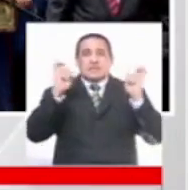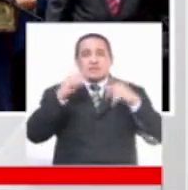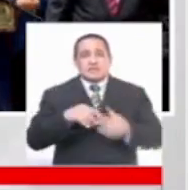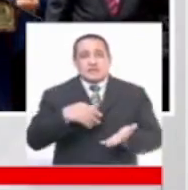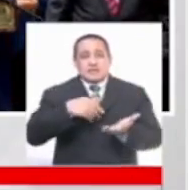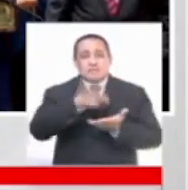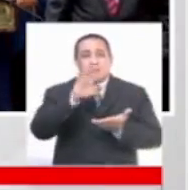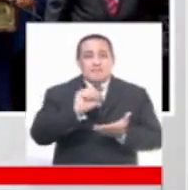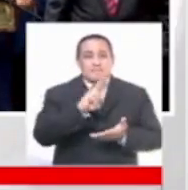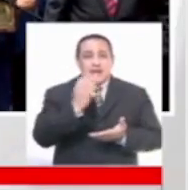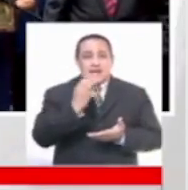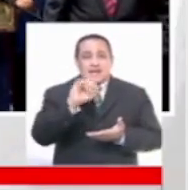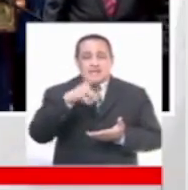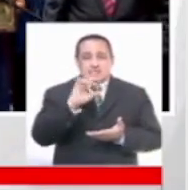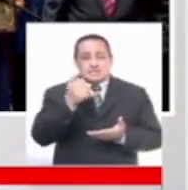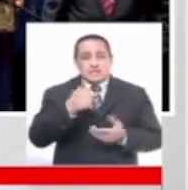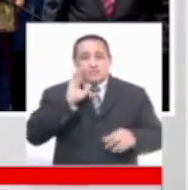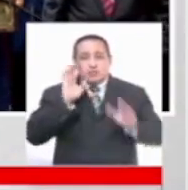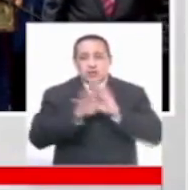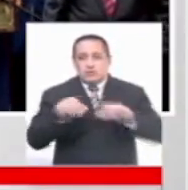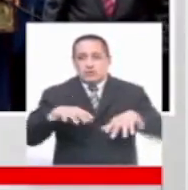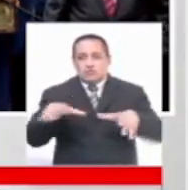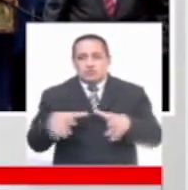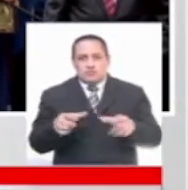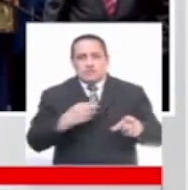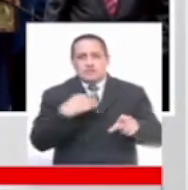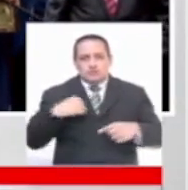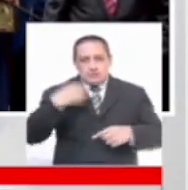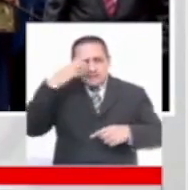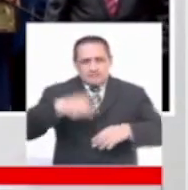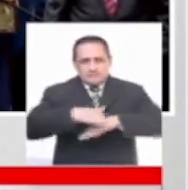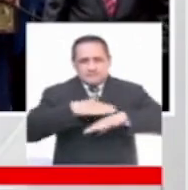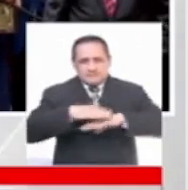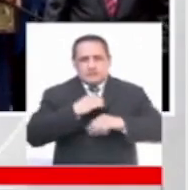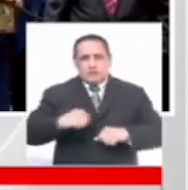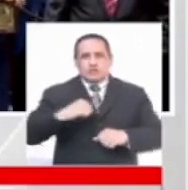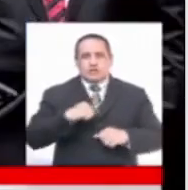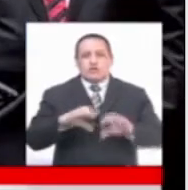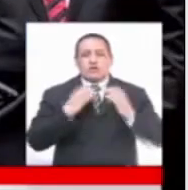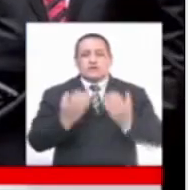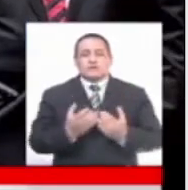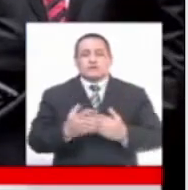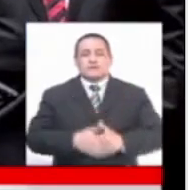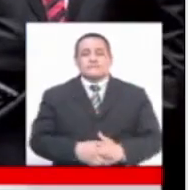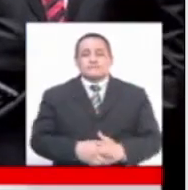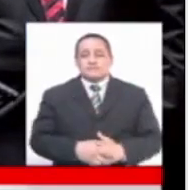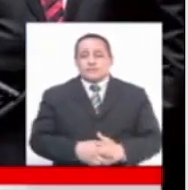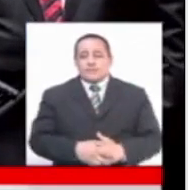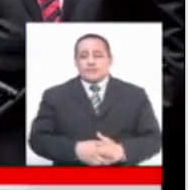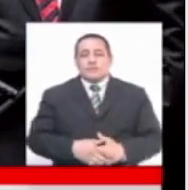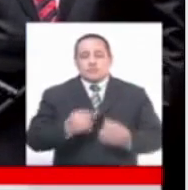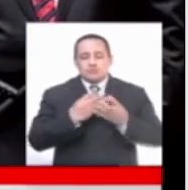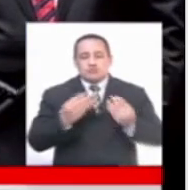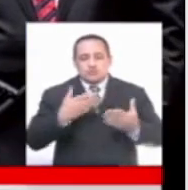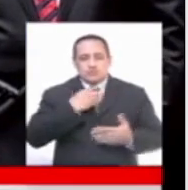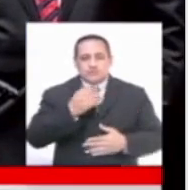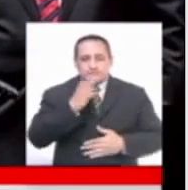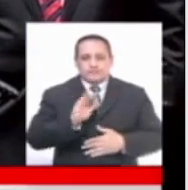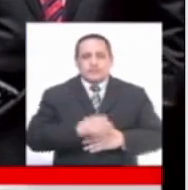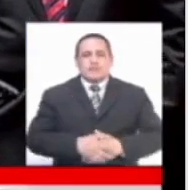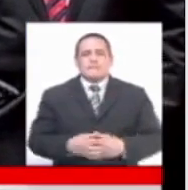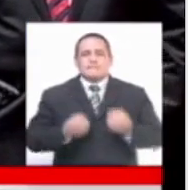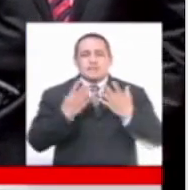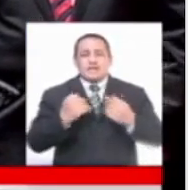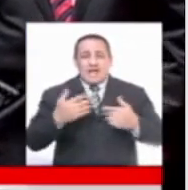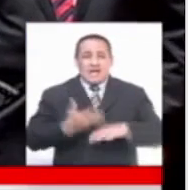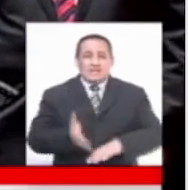vacancia y la confinación es lo que el Ejecutivo está planteando contra el Congreso Gracias Bueno, ¿qué tal? Un gusto Creo